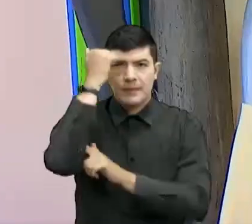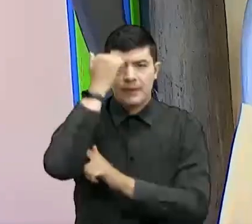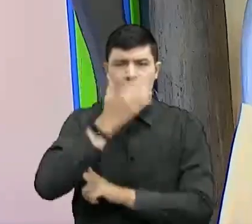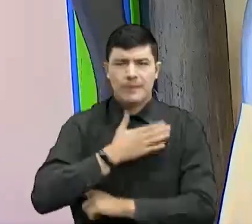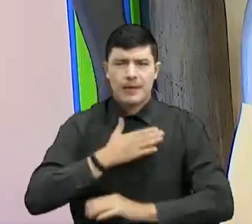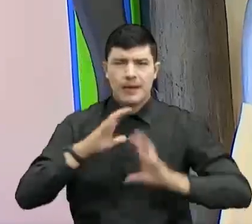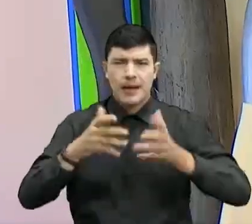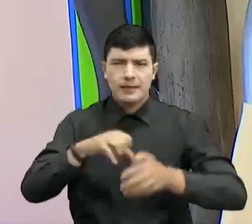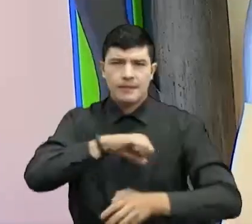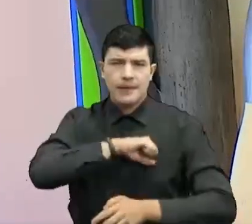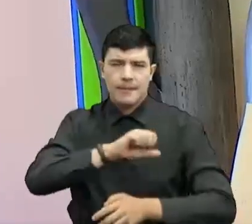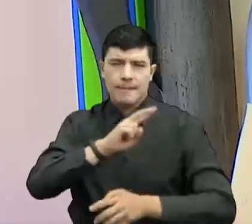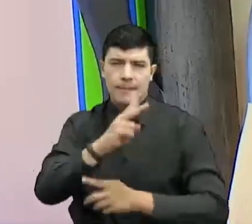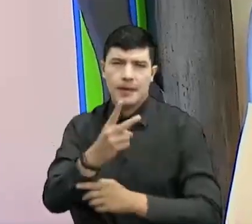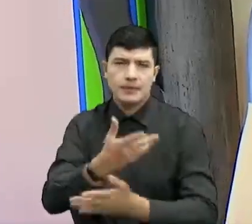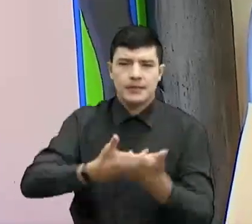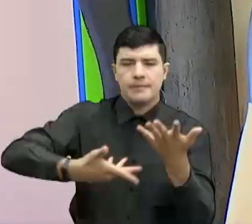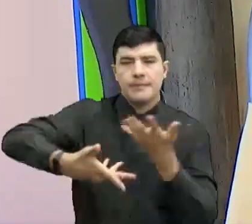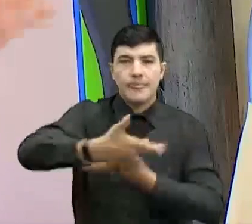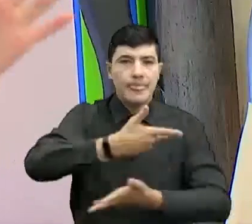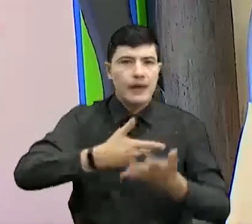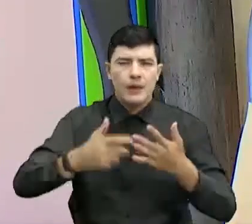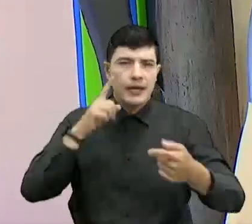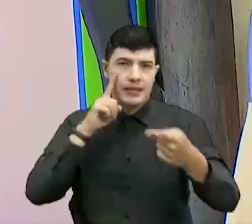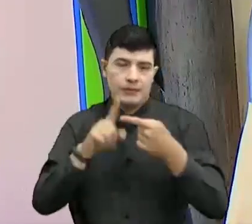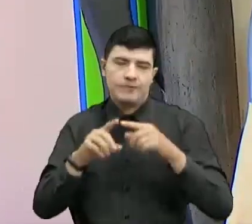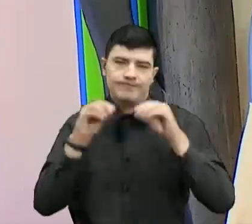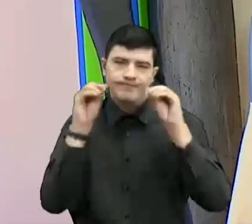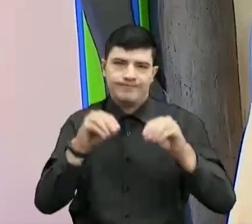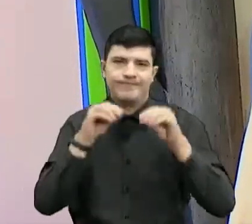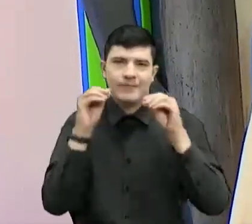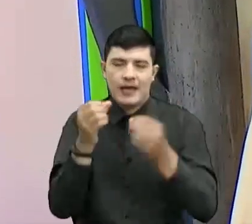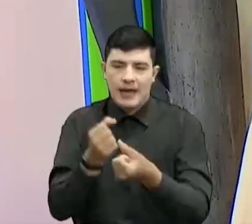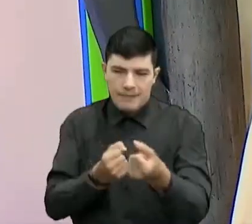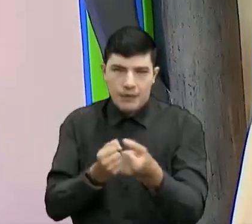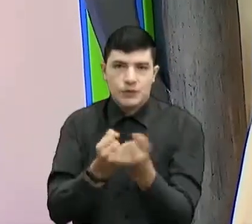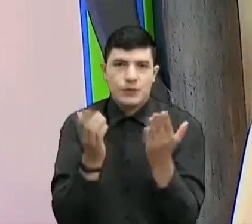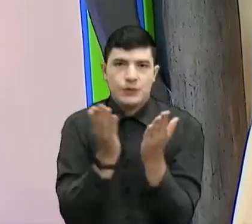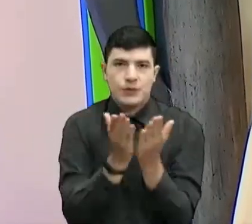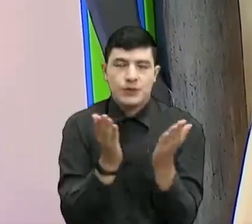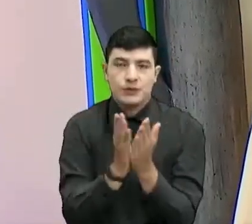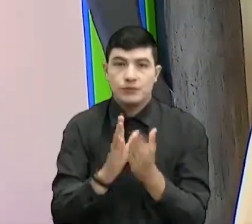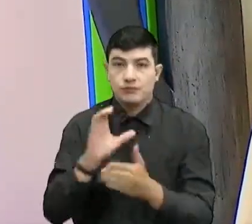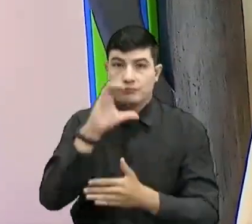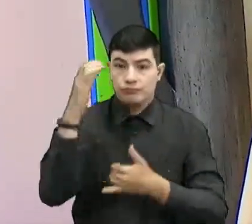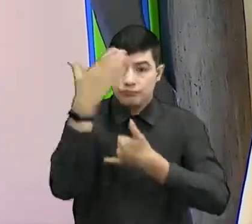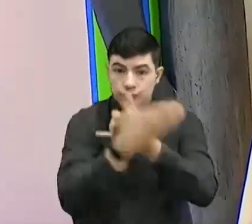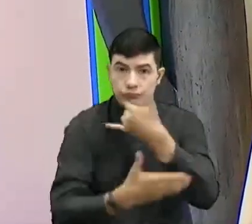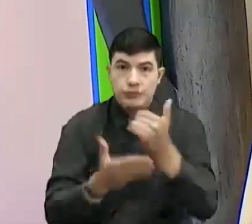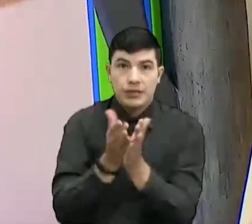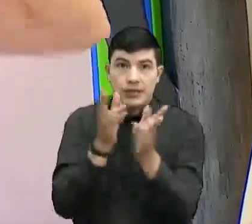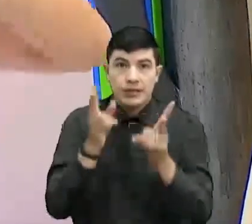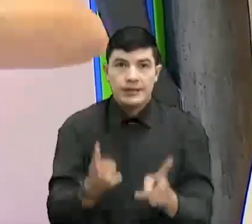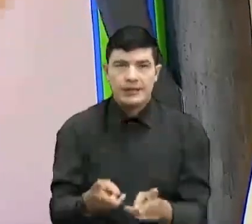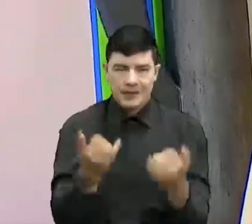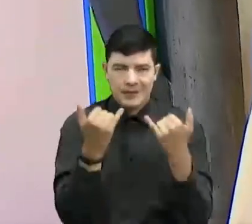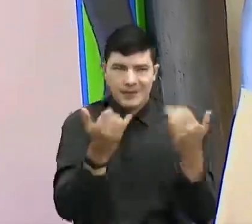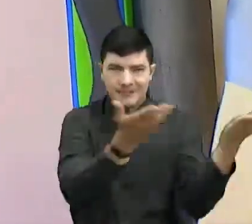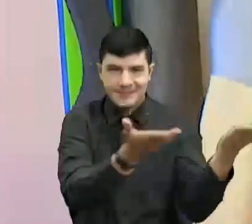con el ánimo de aportar a la educación de los niños de todo el país. De esta forma, yo les doy la bienvenida a esto que se llama